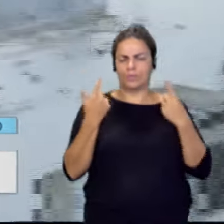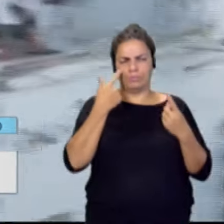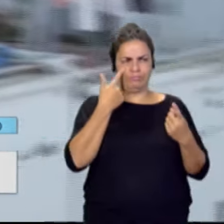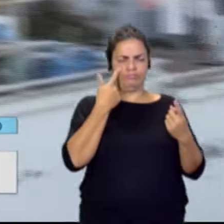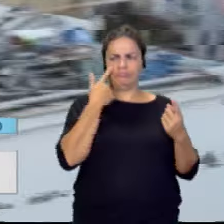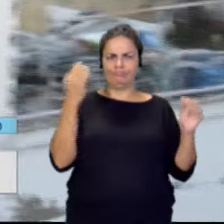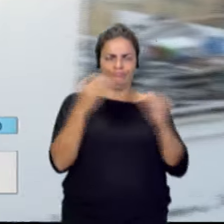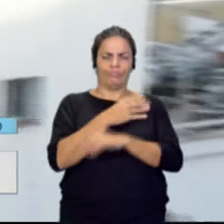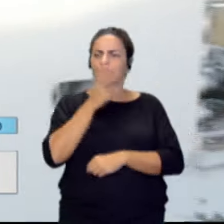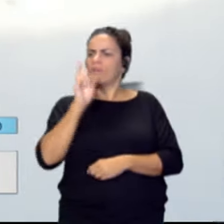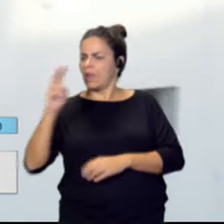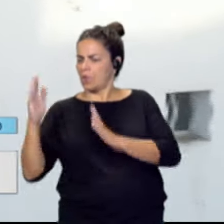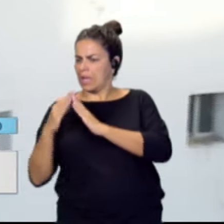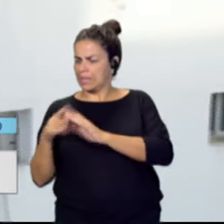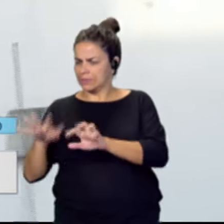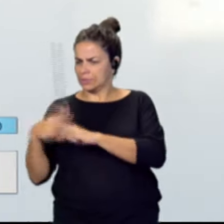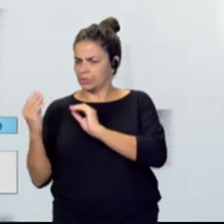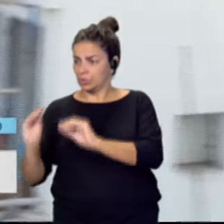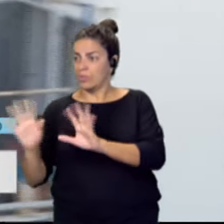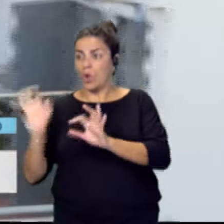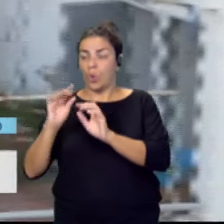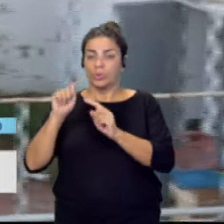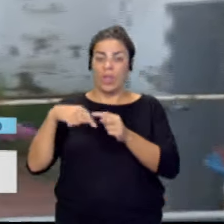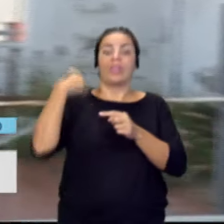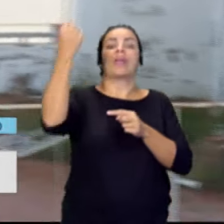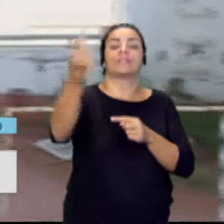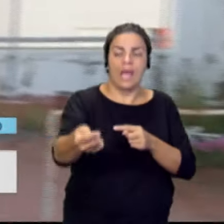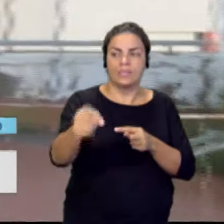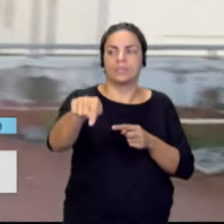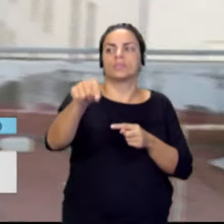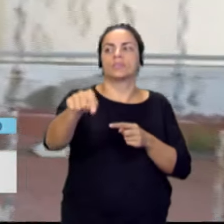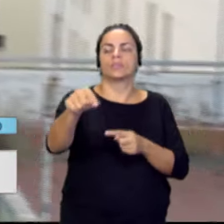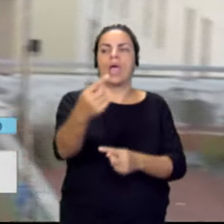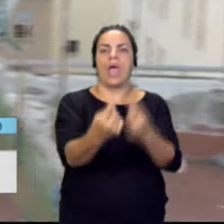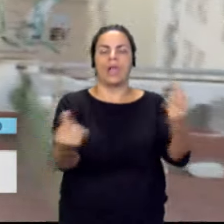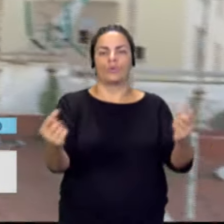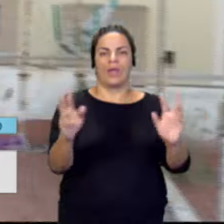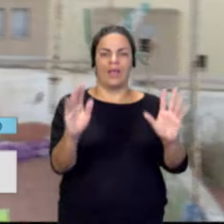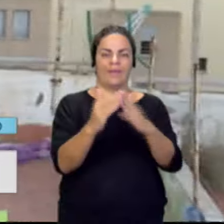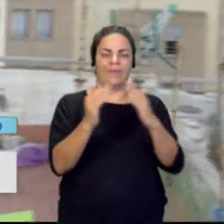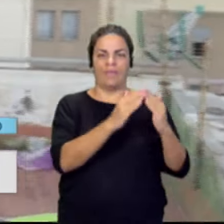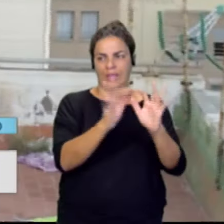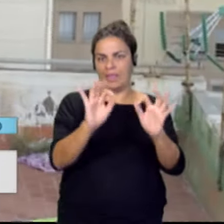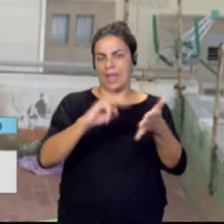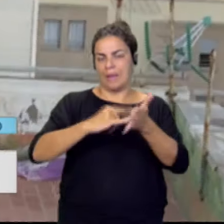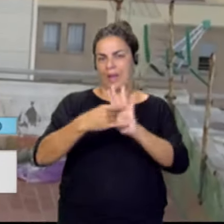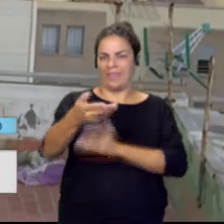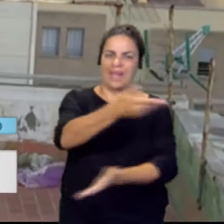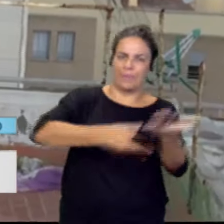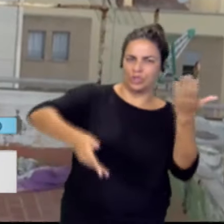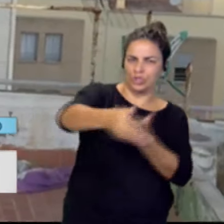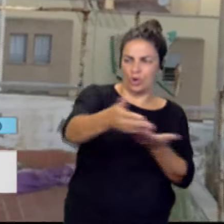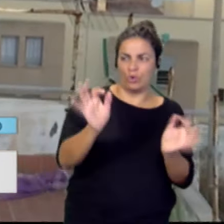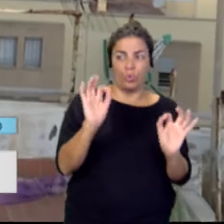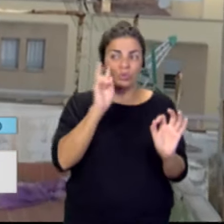cómo está la situación, pero es que justo detrás están lo que serían algunas de las viviendas del plan de reposición, justo los